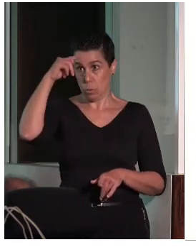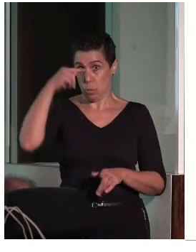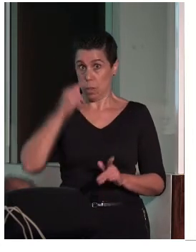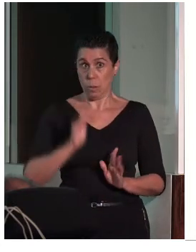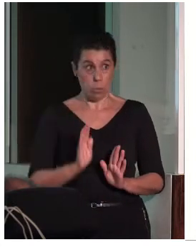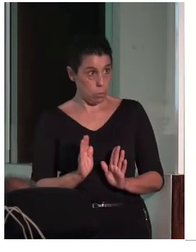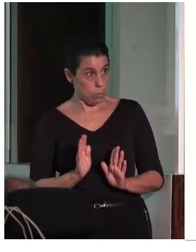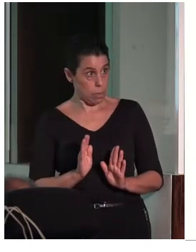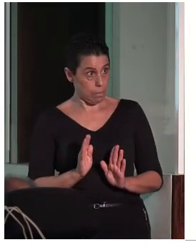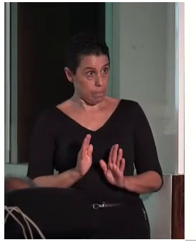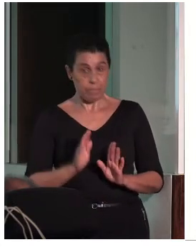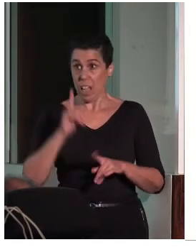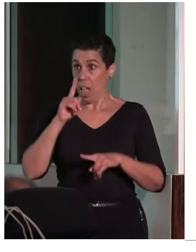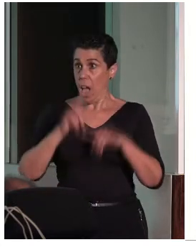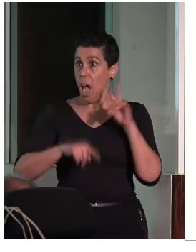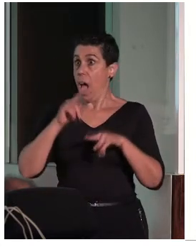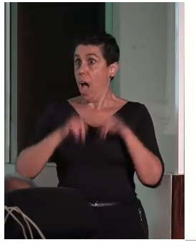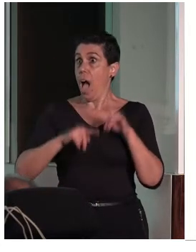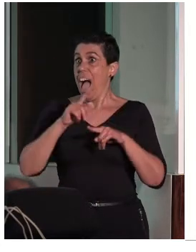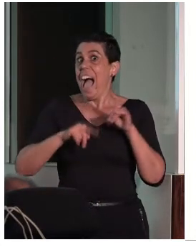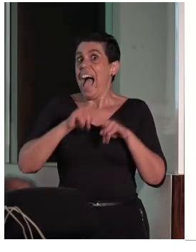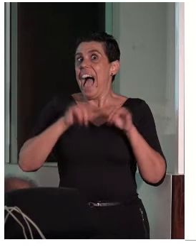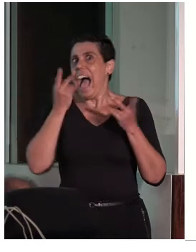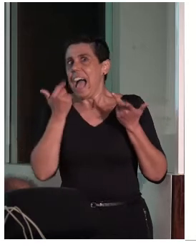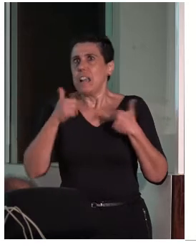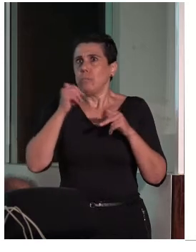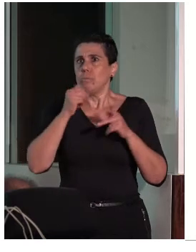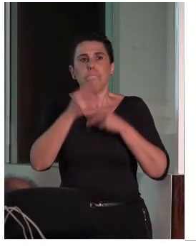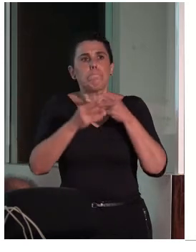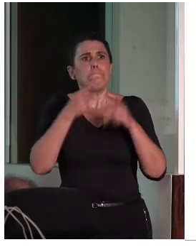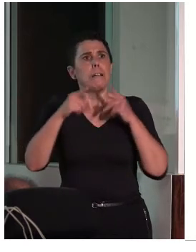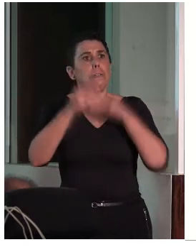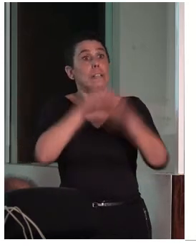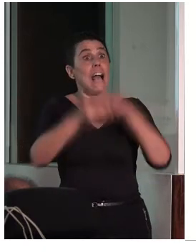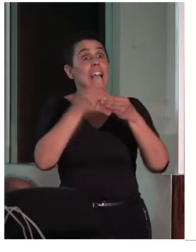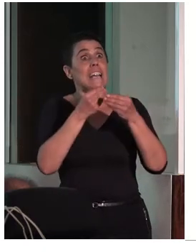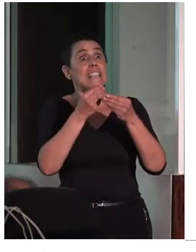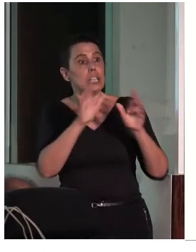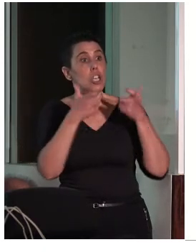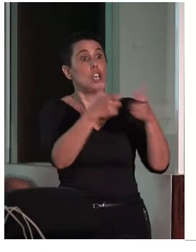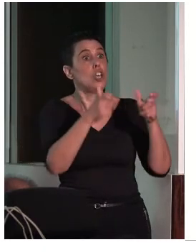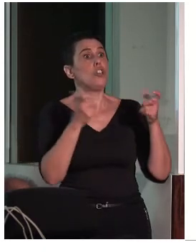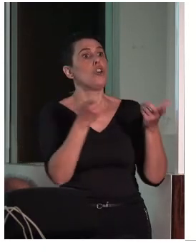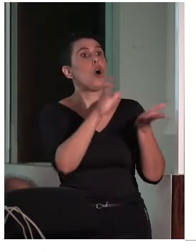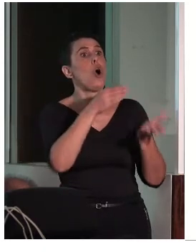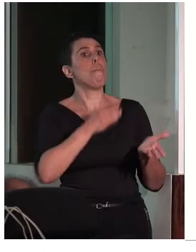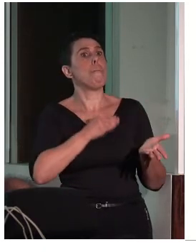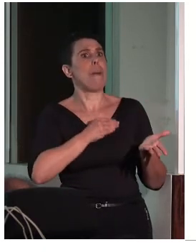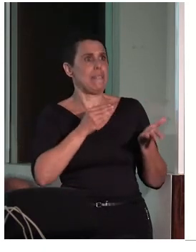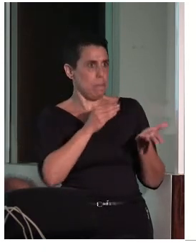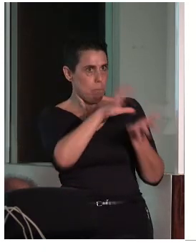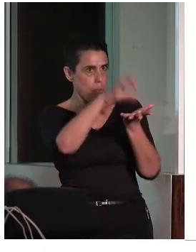Algunas intervenciones que se han realizado en el patrimonio y que pueden resultar un poco superfluas e ineficaces